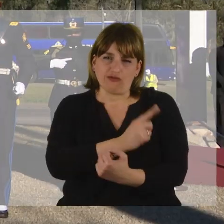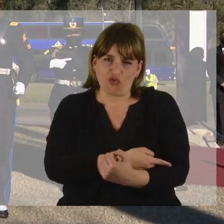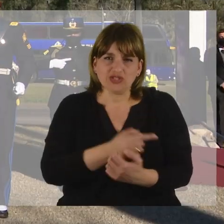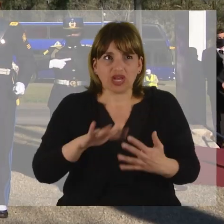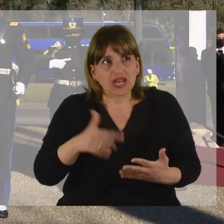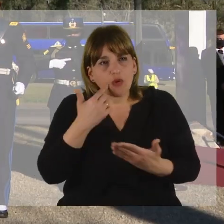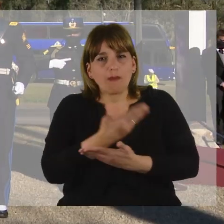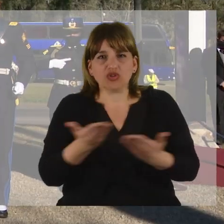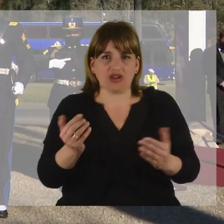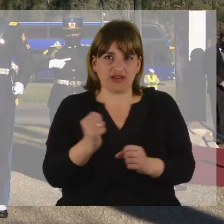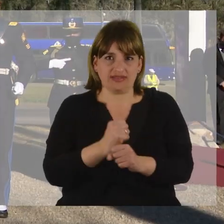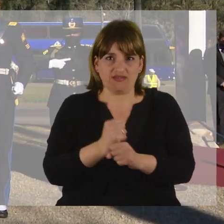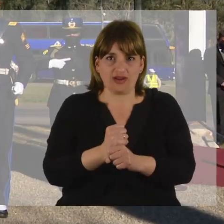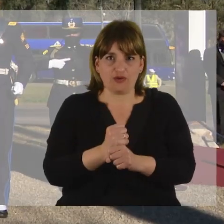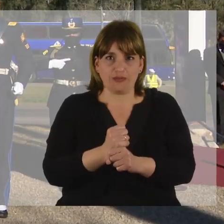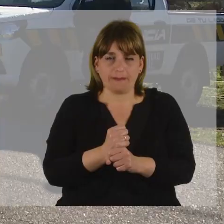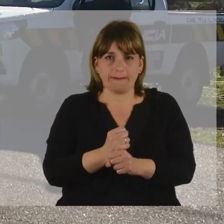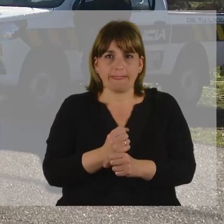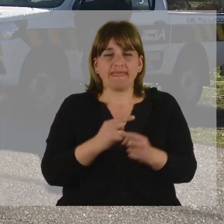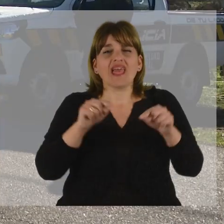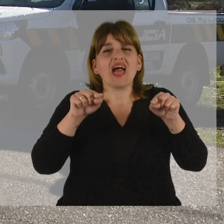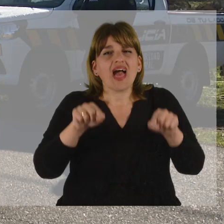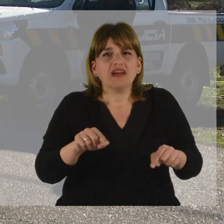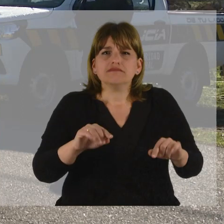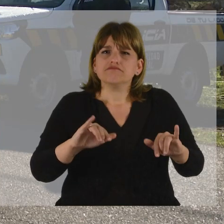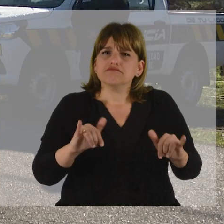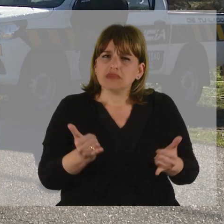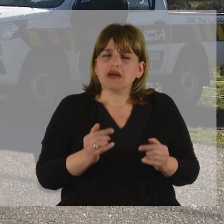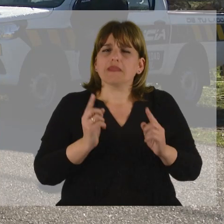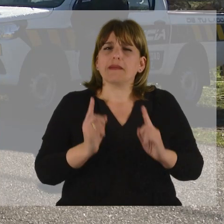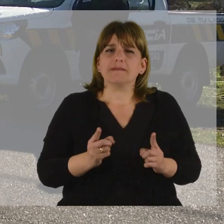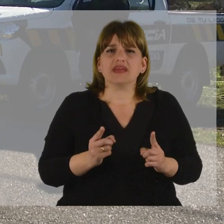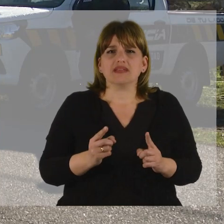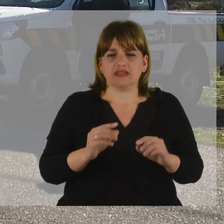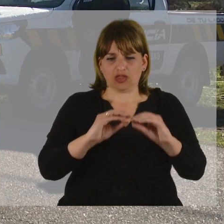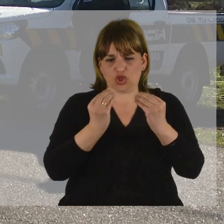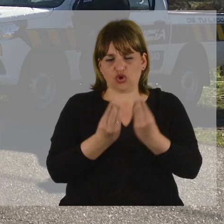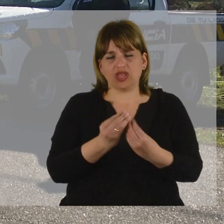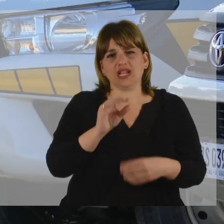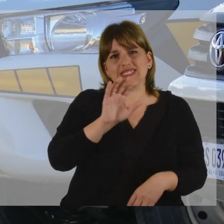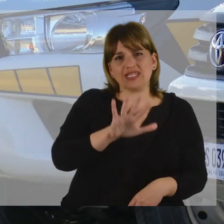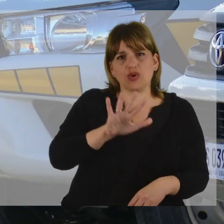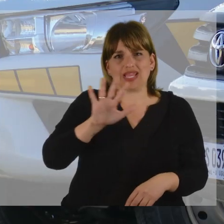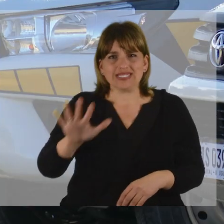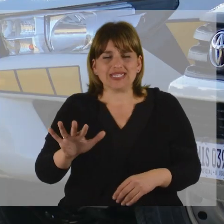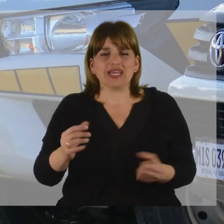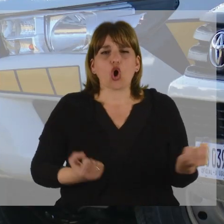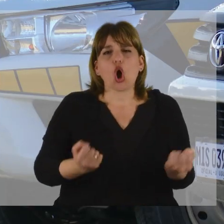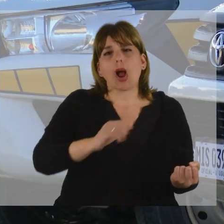marcar en todo este trabajo en donde le vamos a incorporar 55